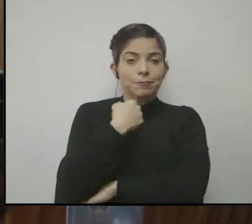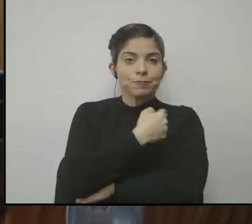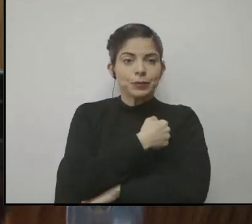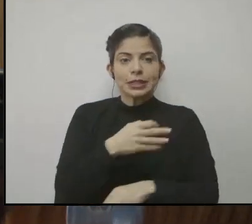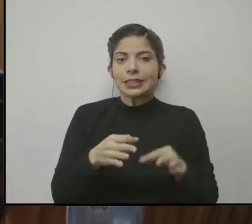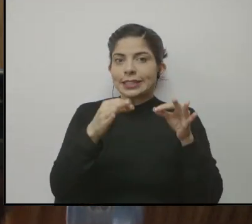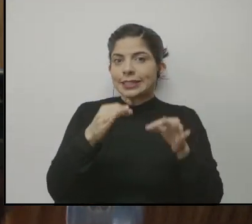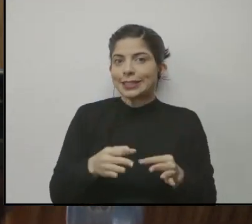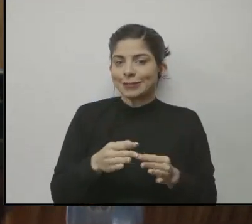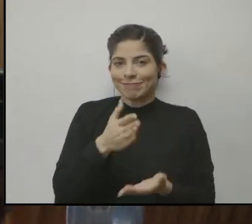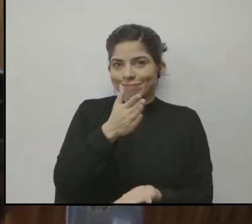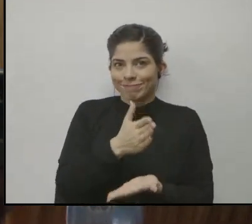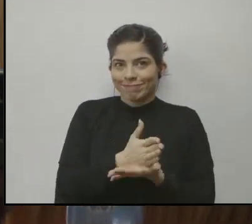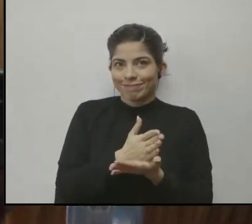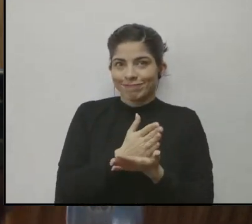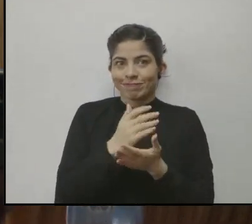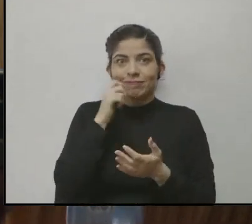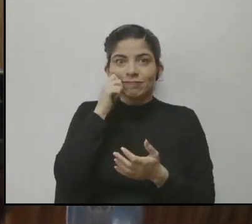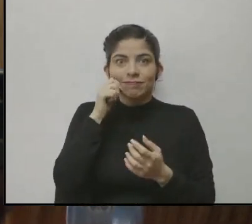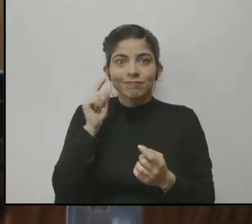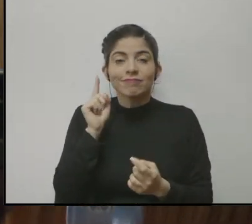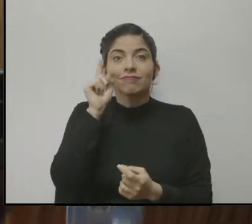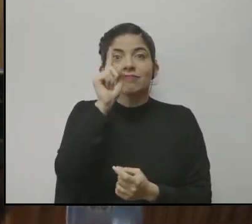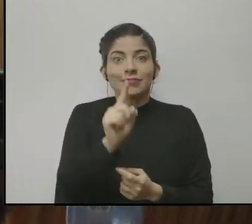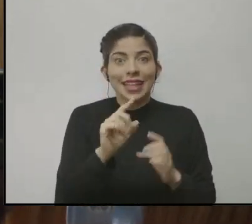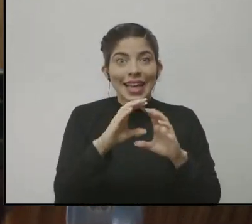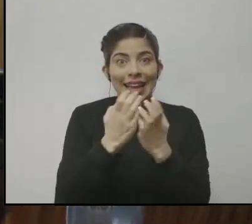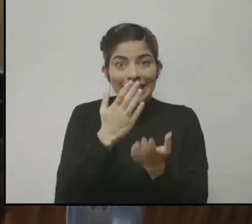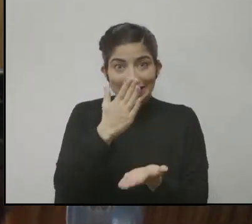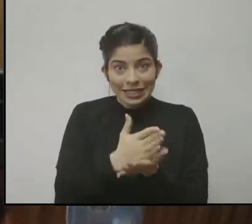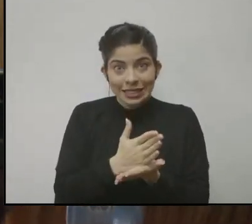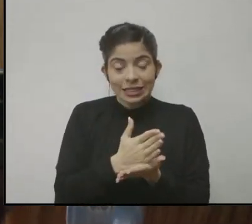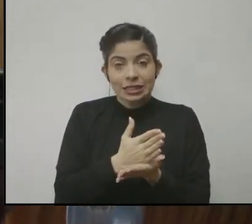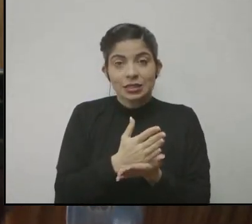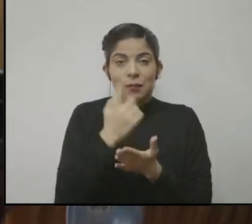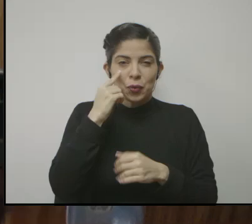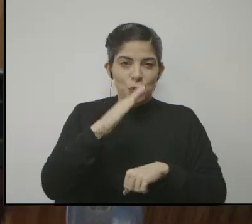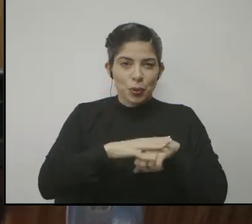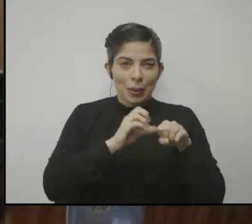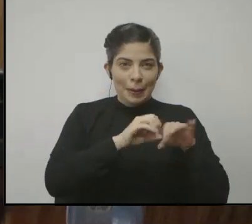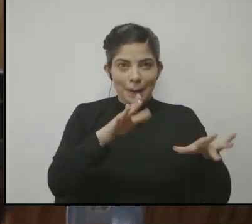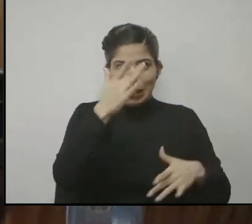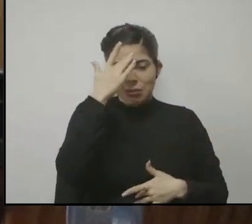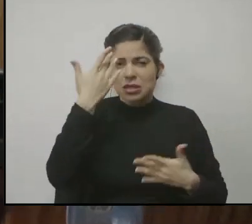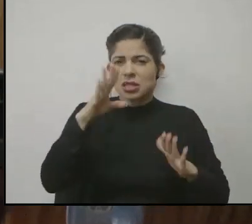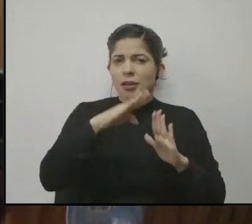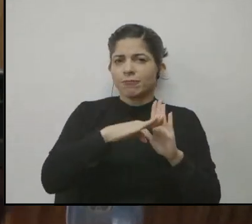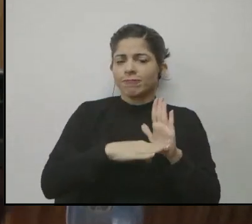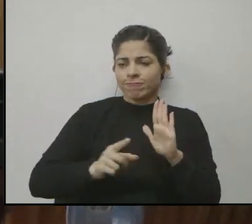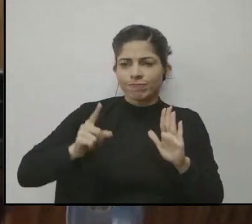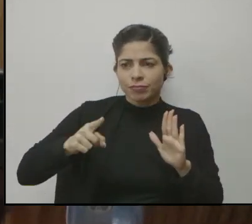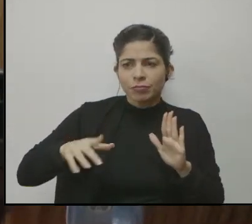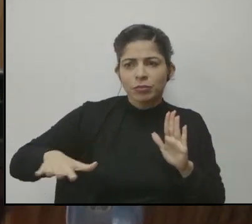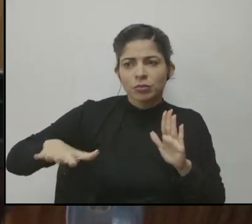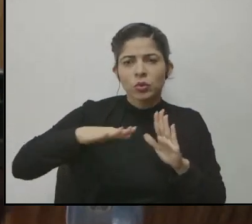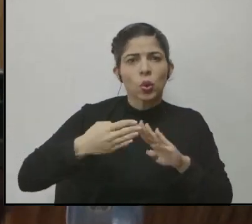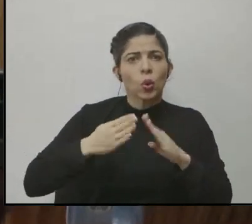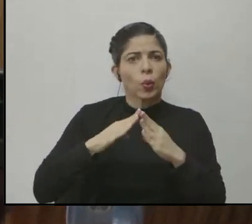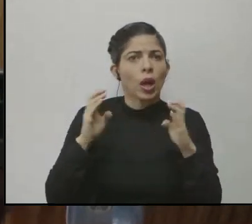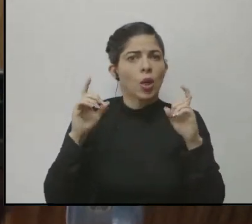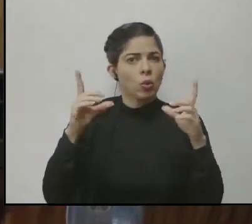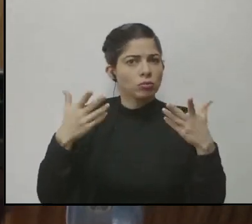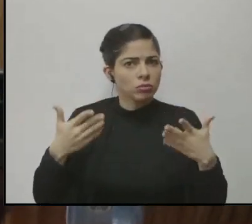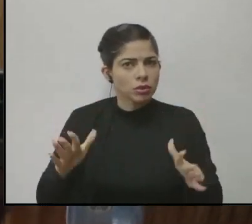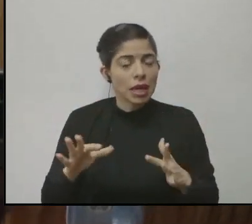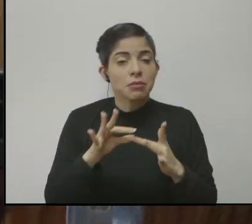no tener la presencialidad por la situación de la pandemia, giramos indicaciones muy puntuales a toda la comunidad educativa y en particular